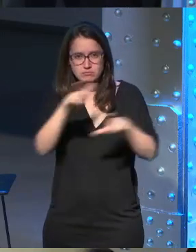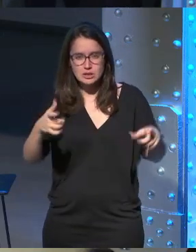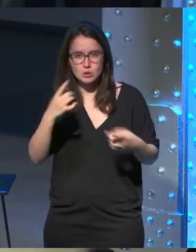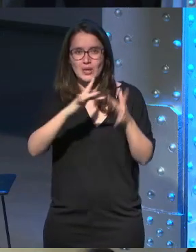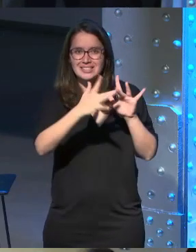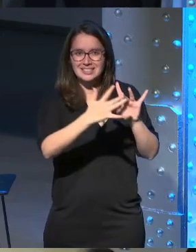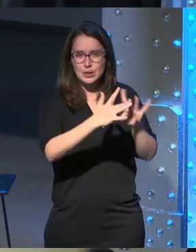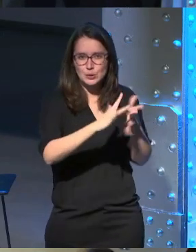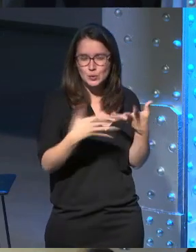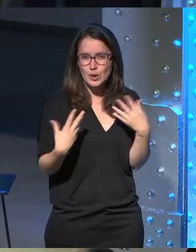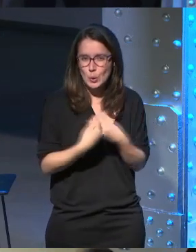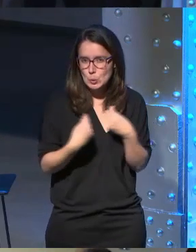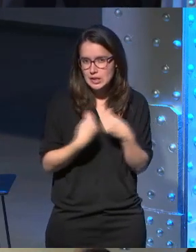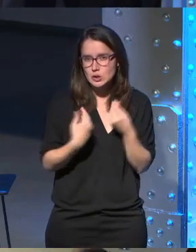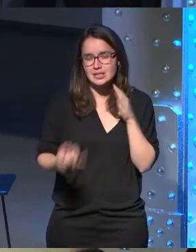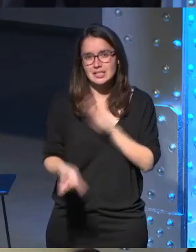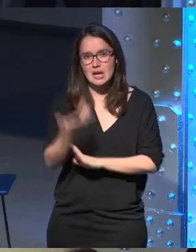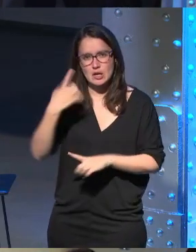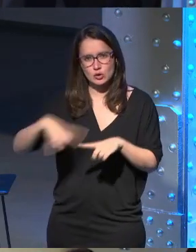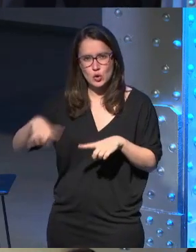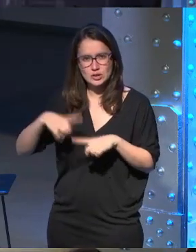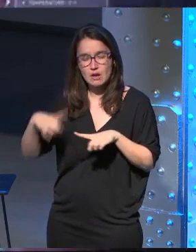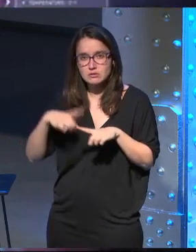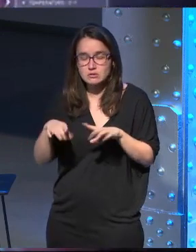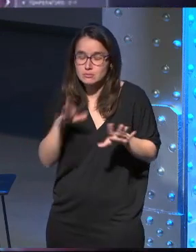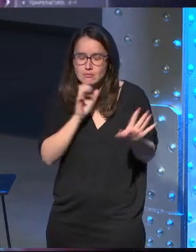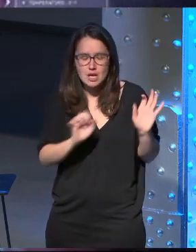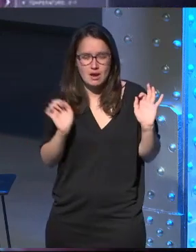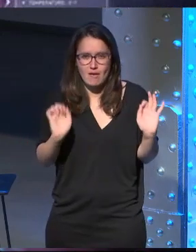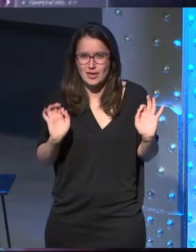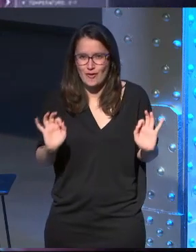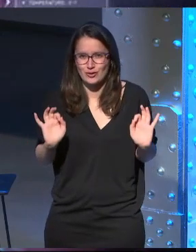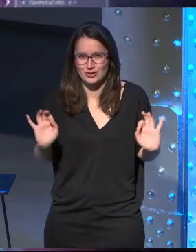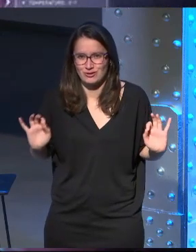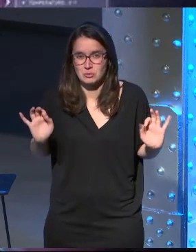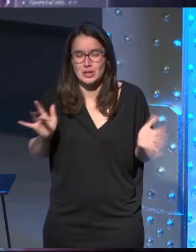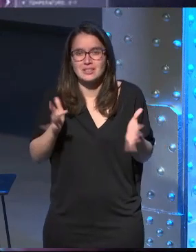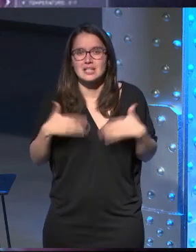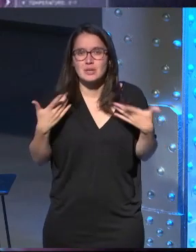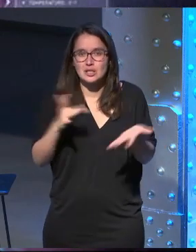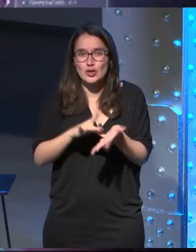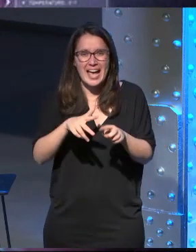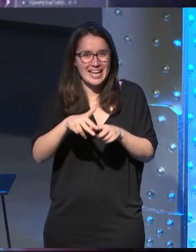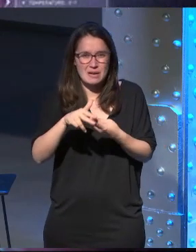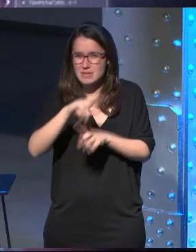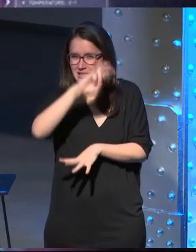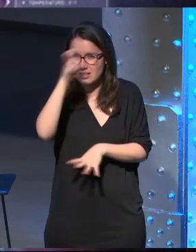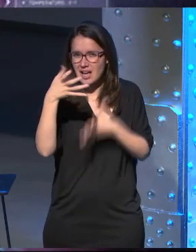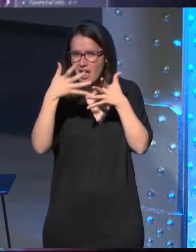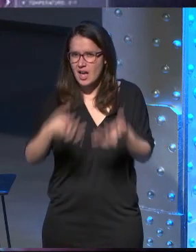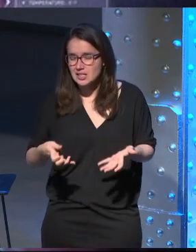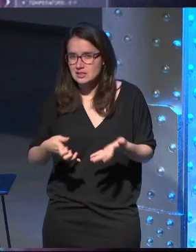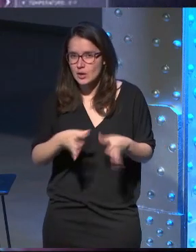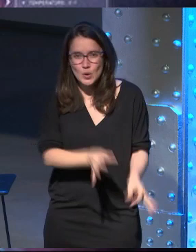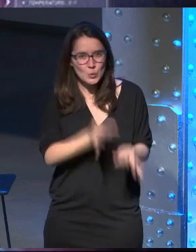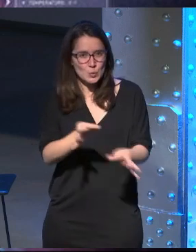interactuaban juntas donde se creaban cosas es maravilloso porque de repente vamos a tener un montón de herramientas que van a beber mucho de